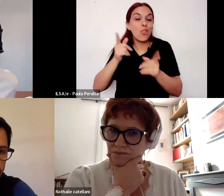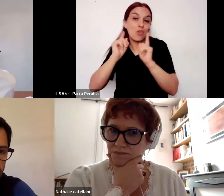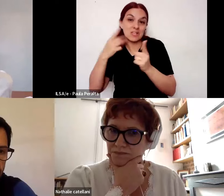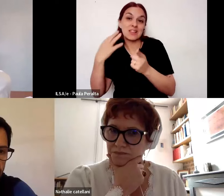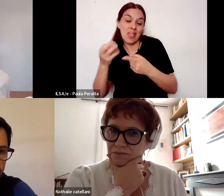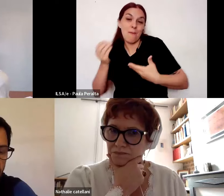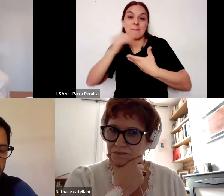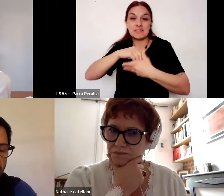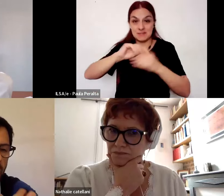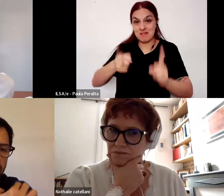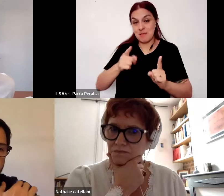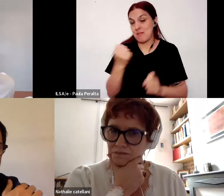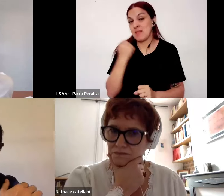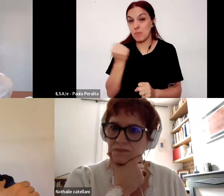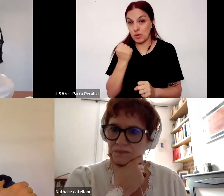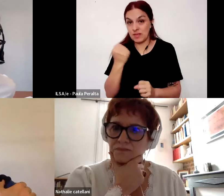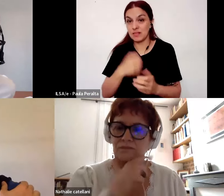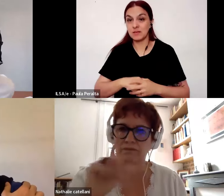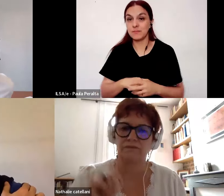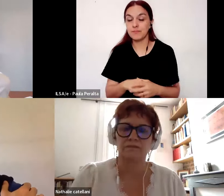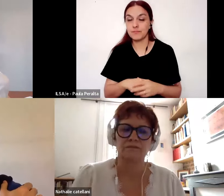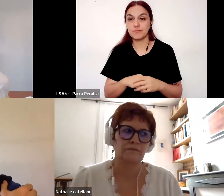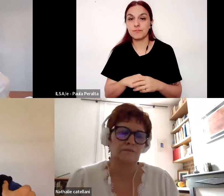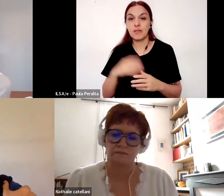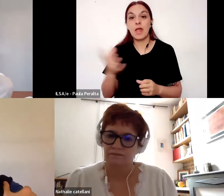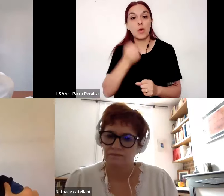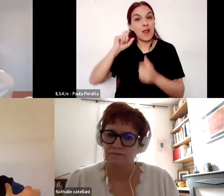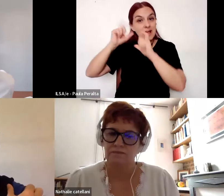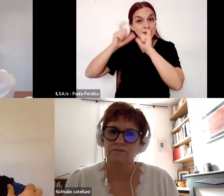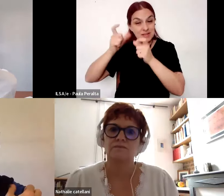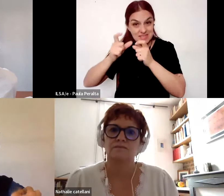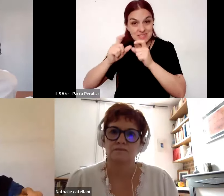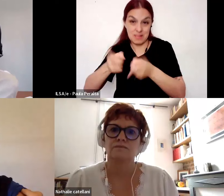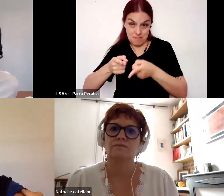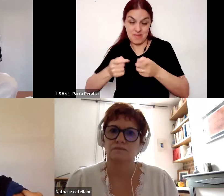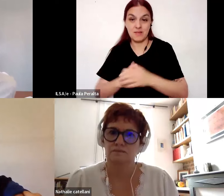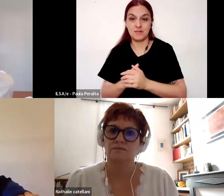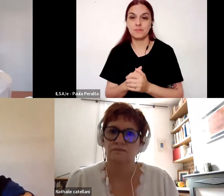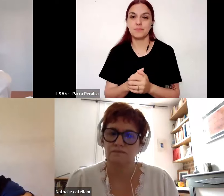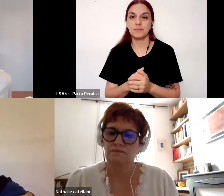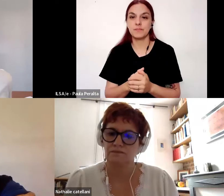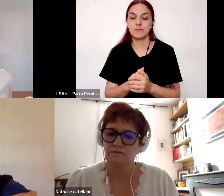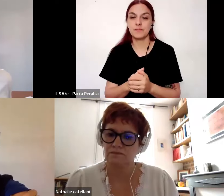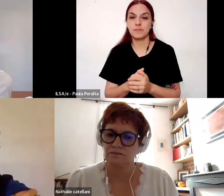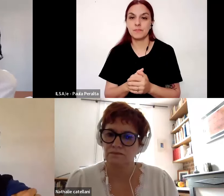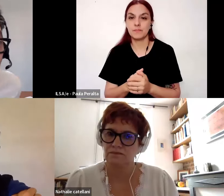participar no solamente recuperar la experiencia de la praxis sino también recuperar